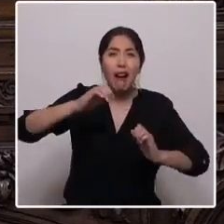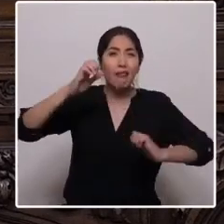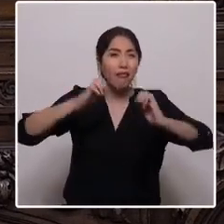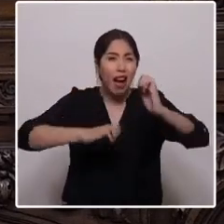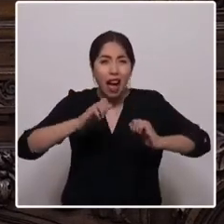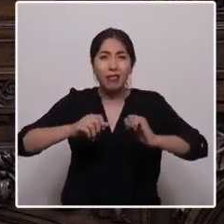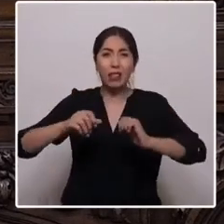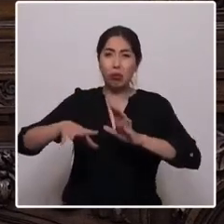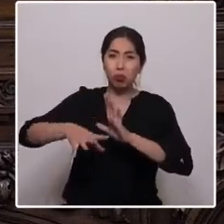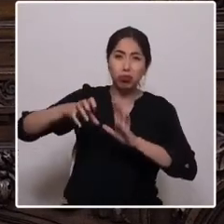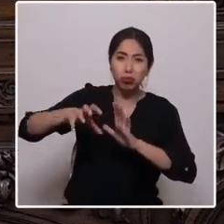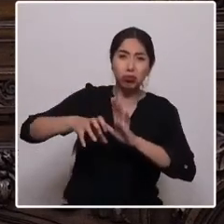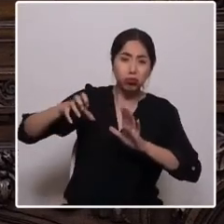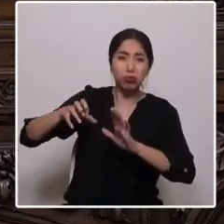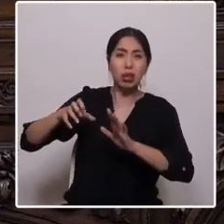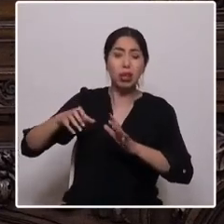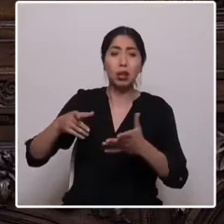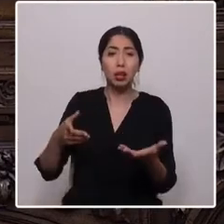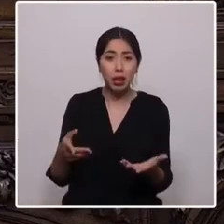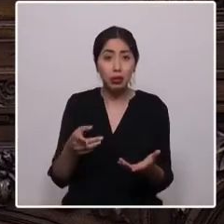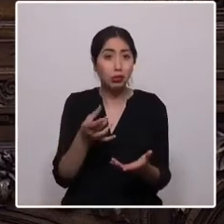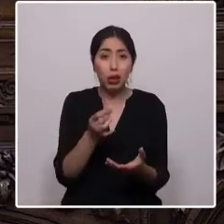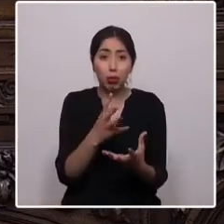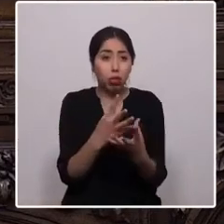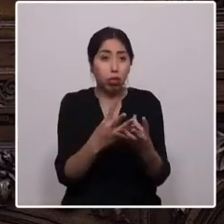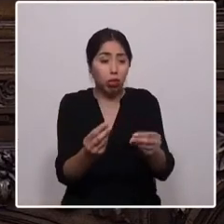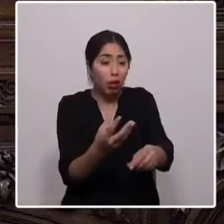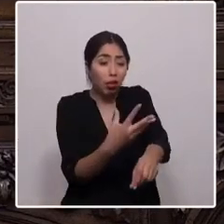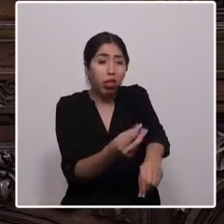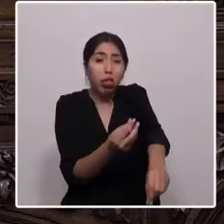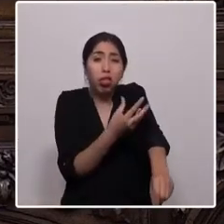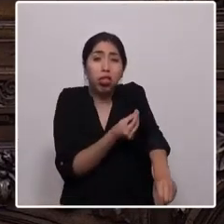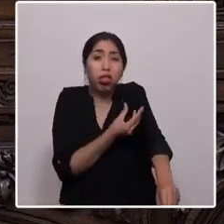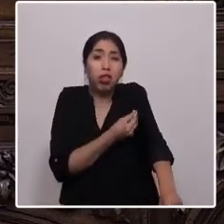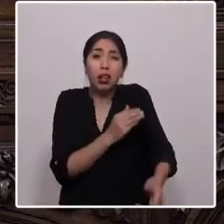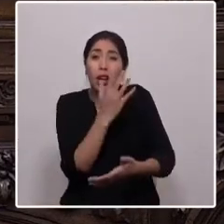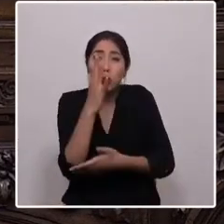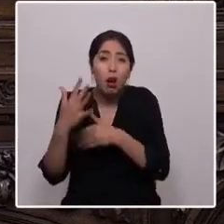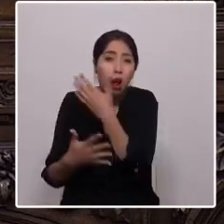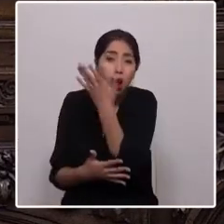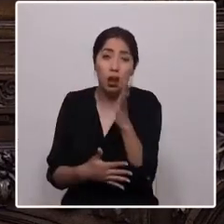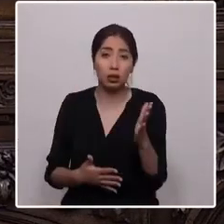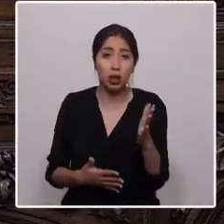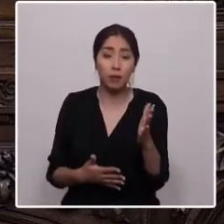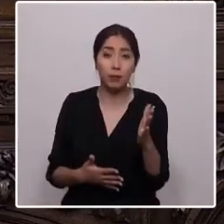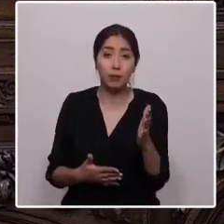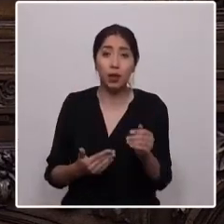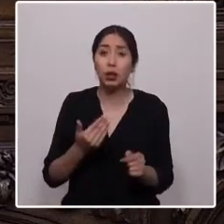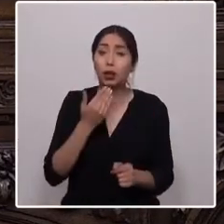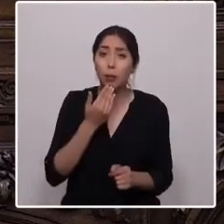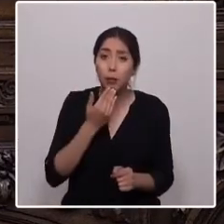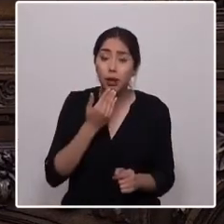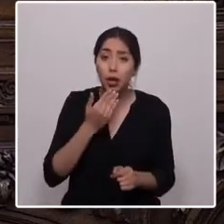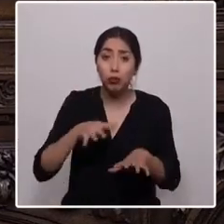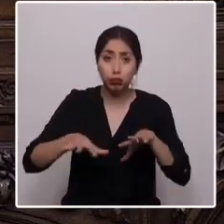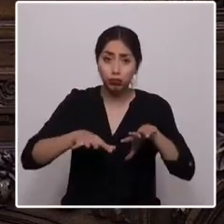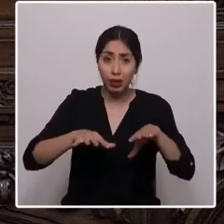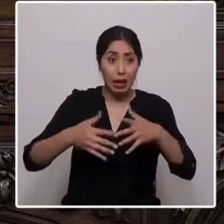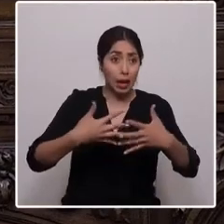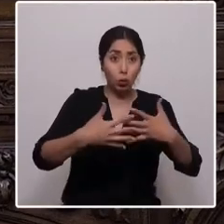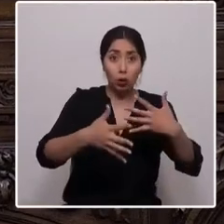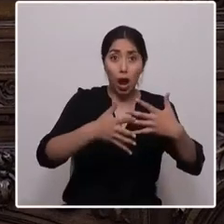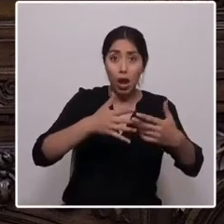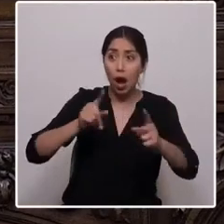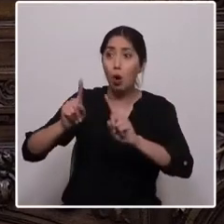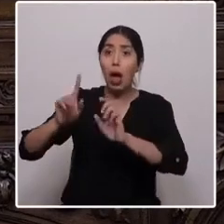nuestro extenso territorio. La desprivatización de los bienes naturales en común, que la misma naturaleza hizo